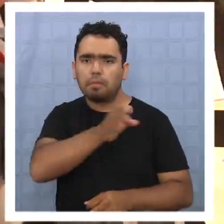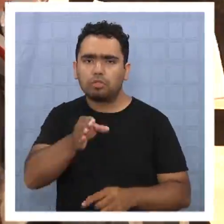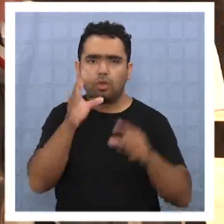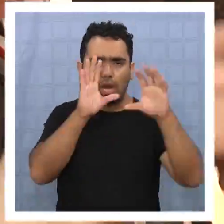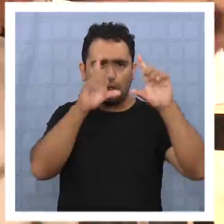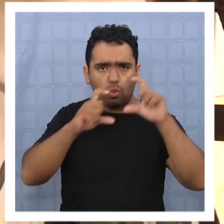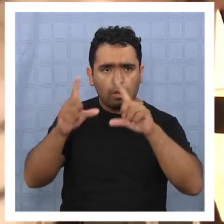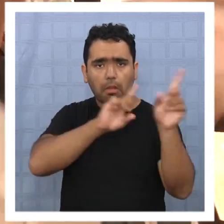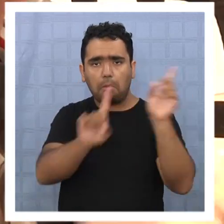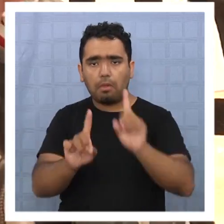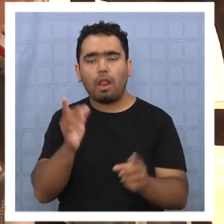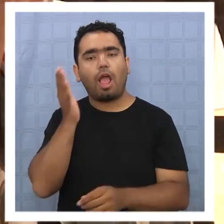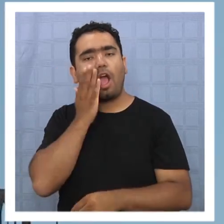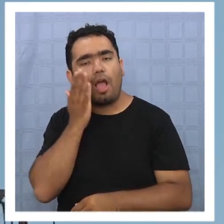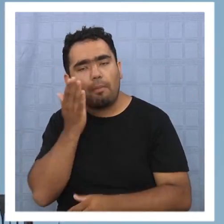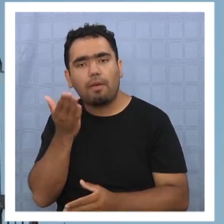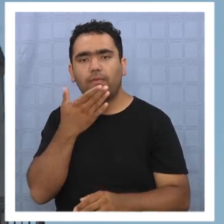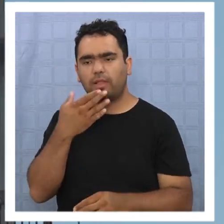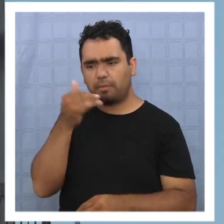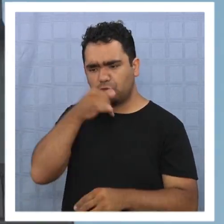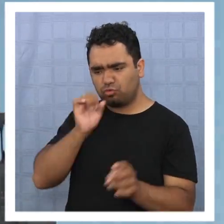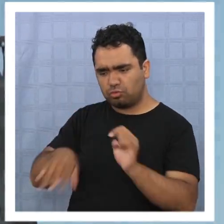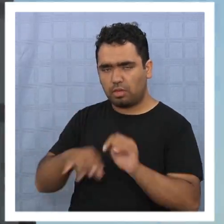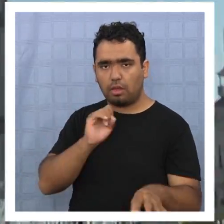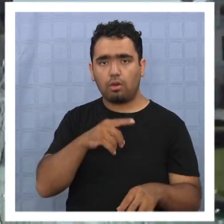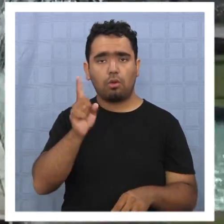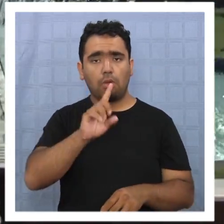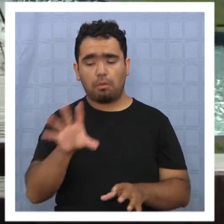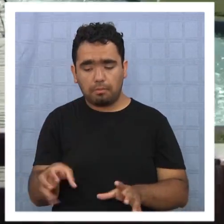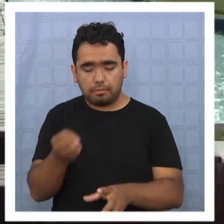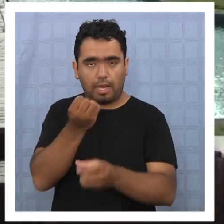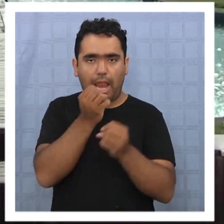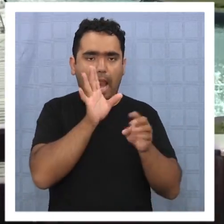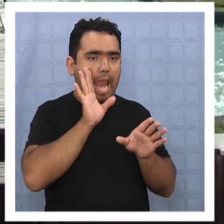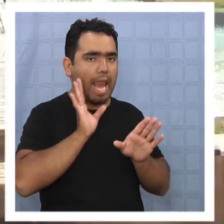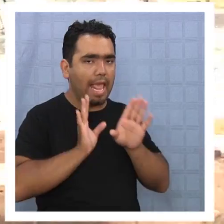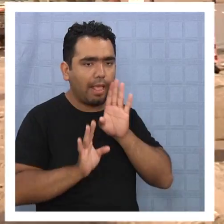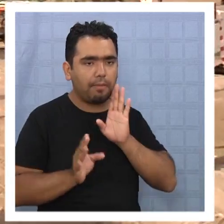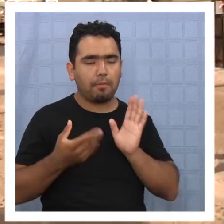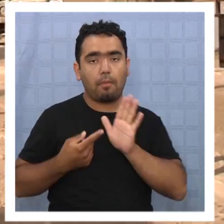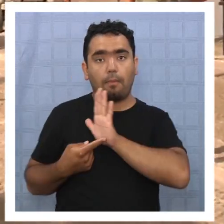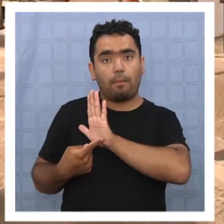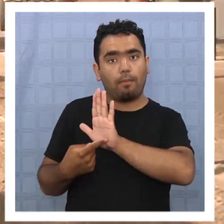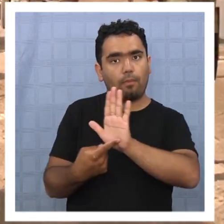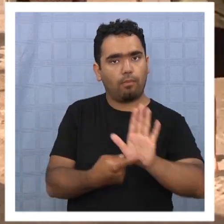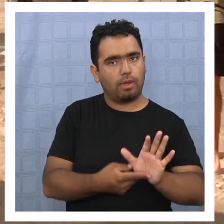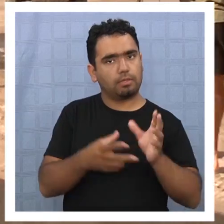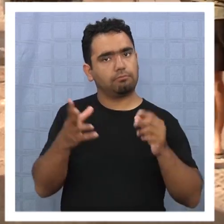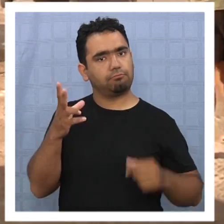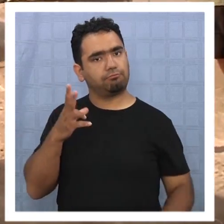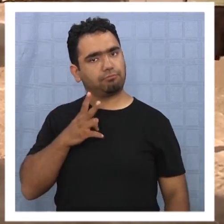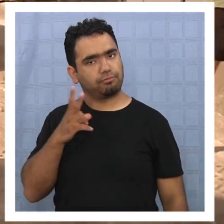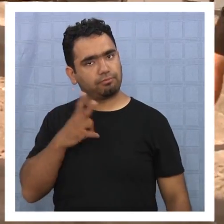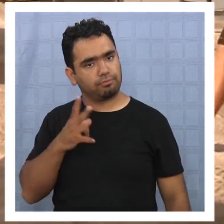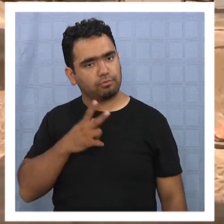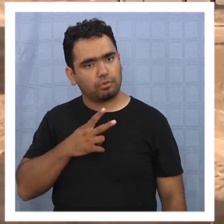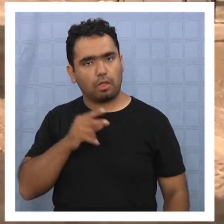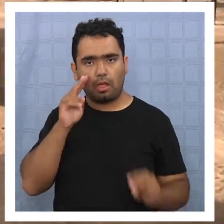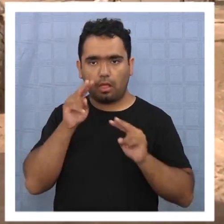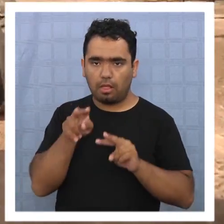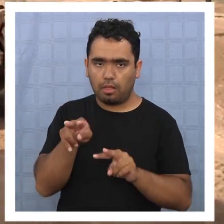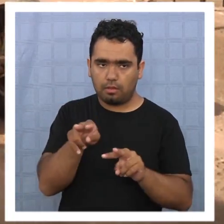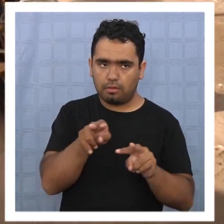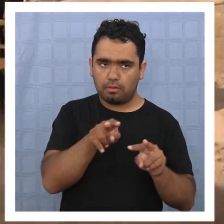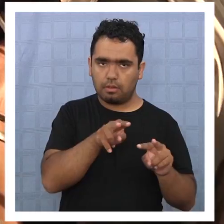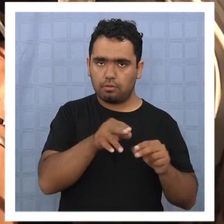y participantes del Rally Dakar, mantener la limpieza de calles, plazas y playas y mostrar un adecuado comportamiento a la hora de